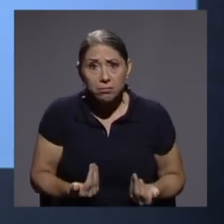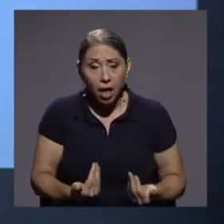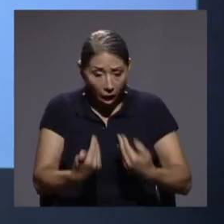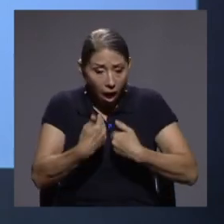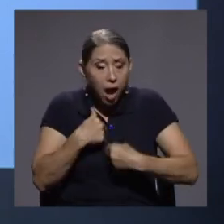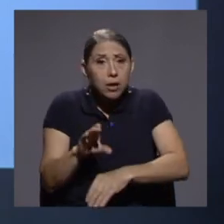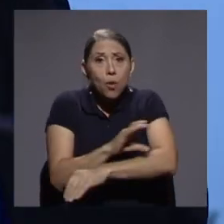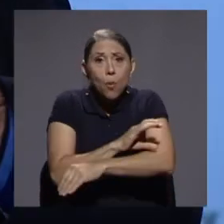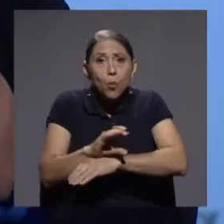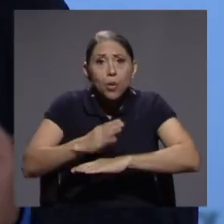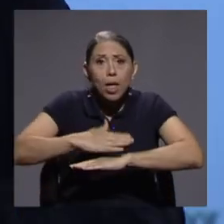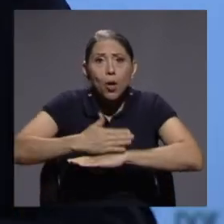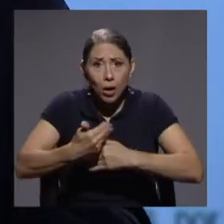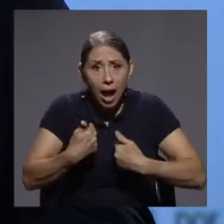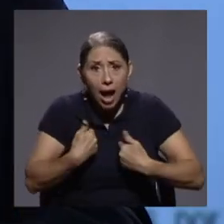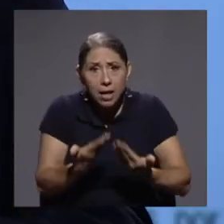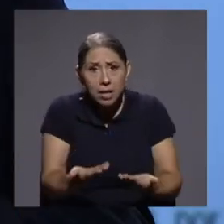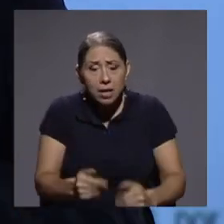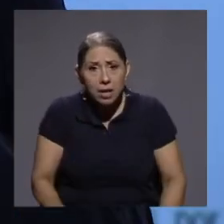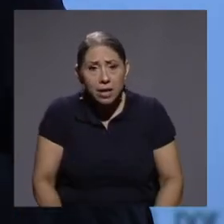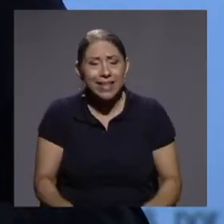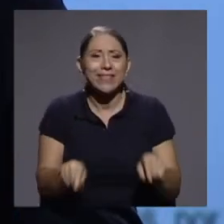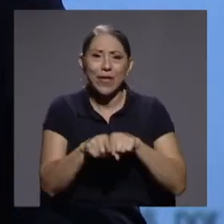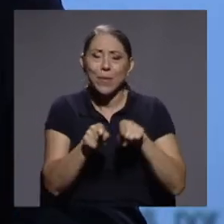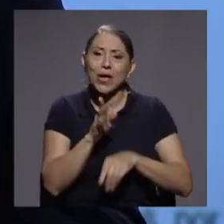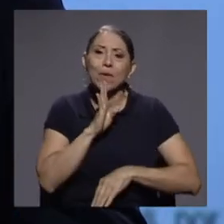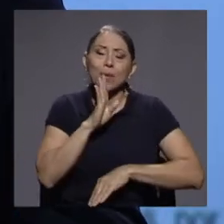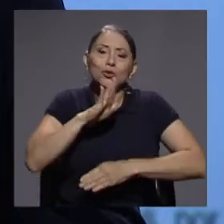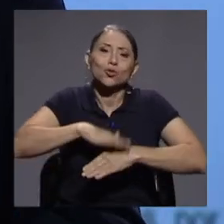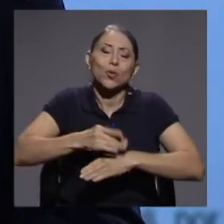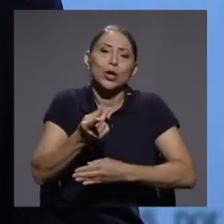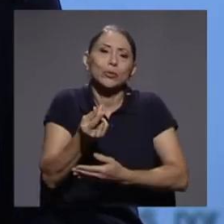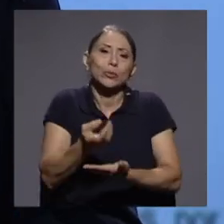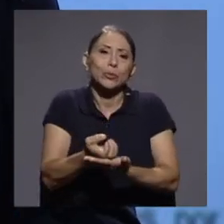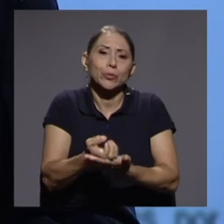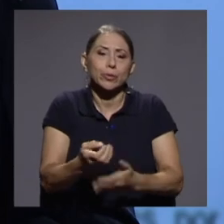y ya hablábamos del tema de los recursos económicos.